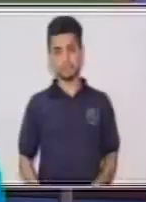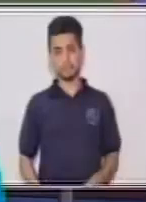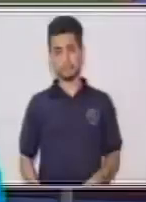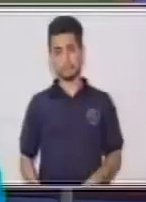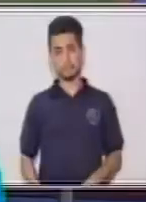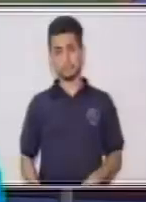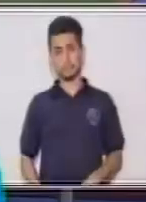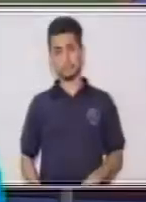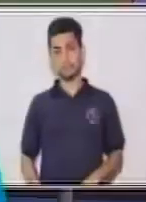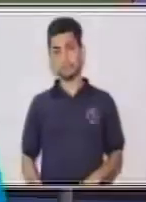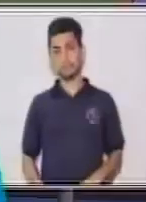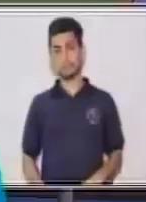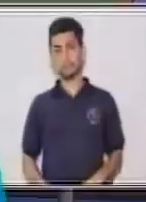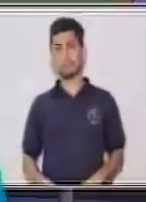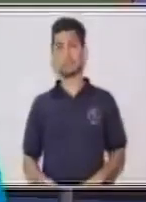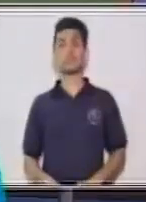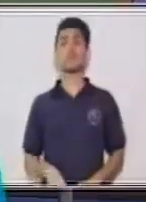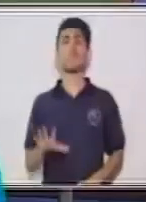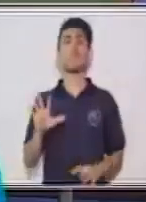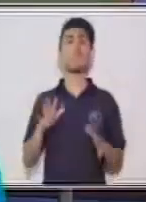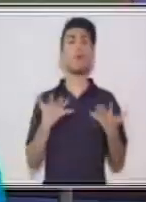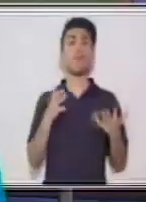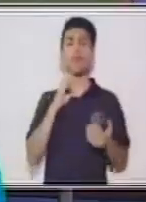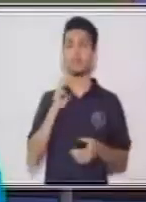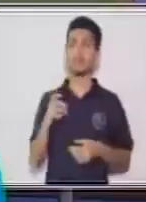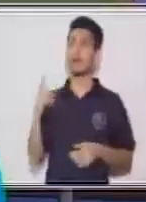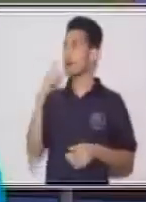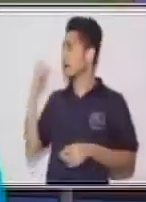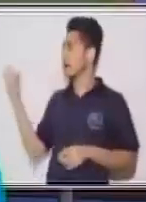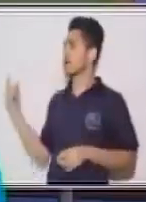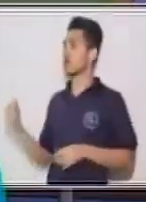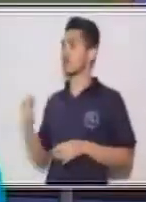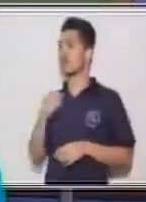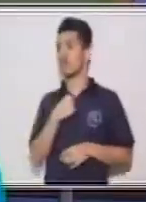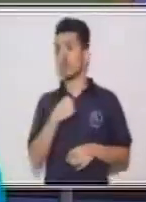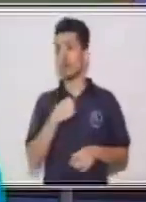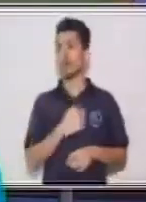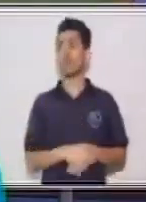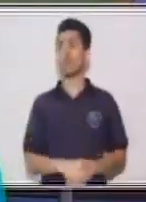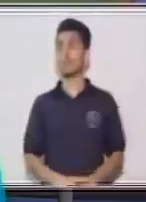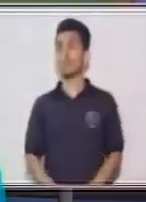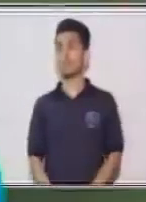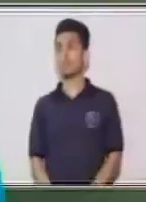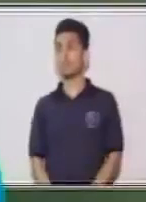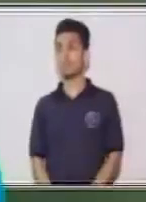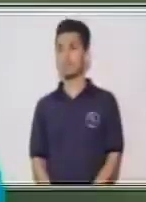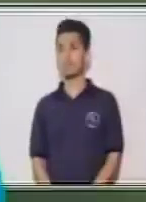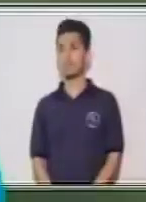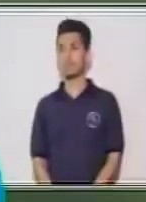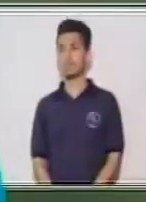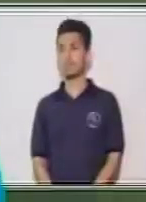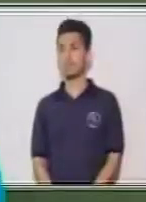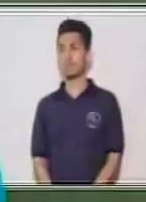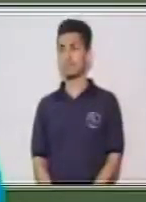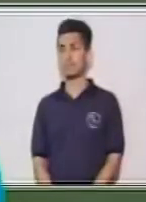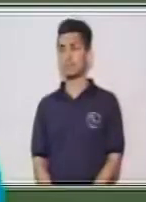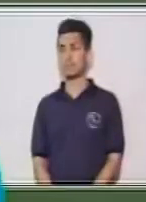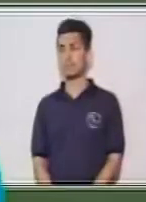persona, que sería yo. Muy bien. Luego de este complementamos con